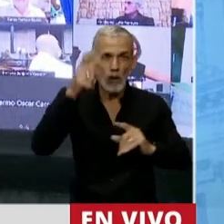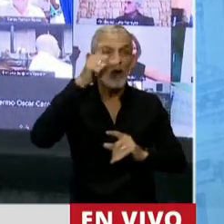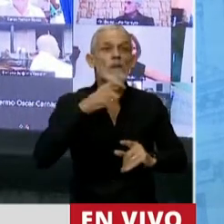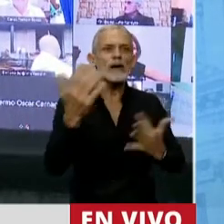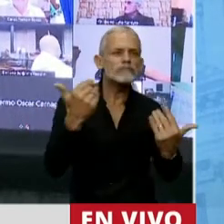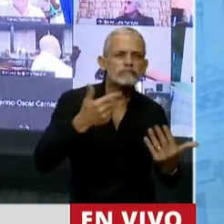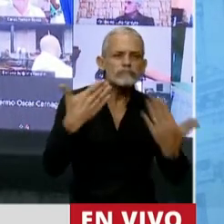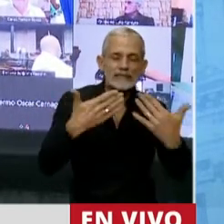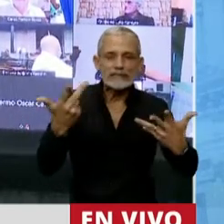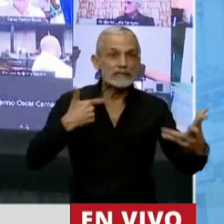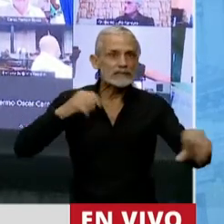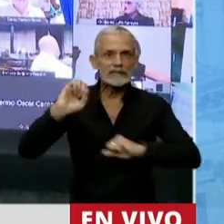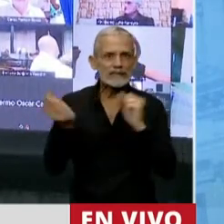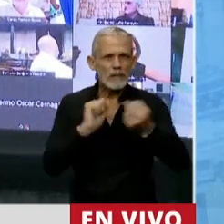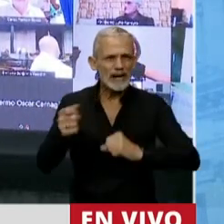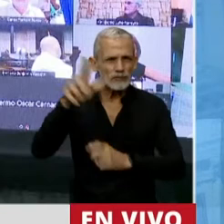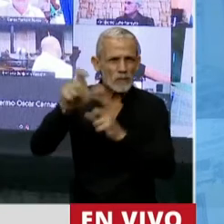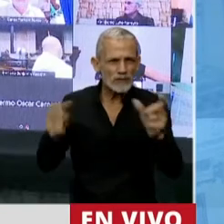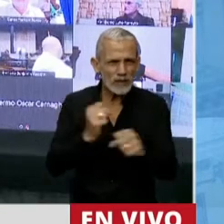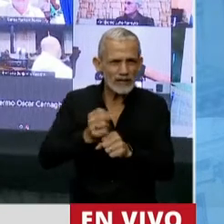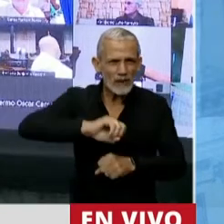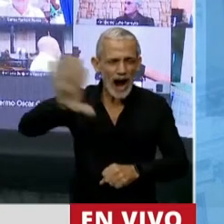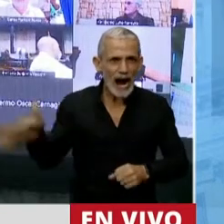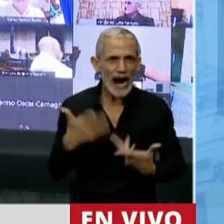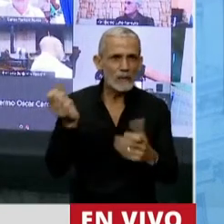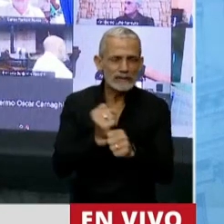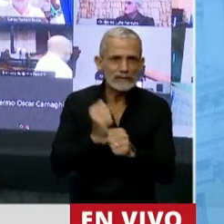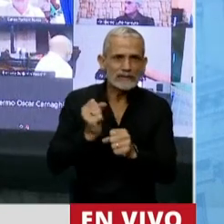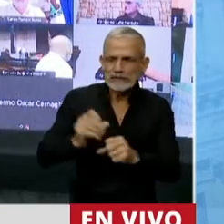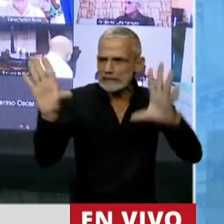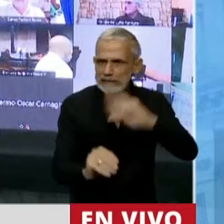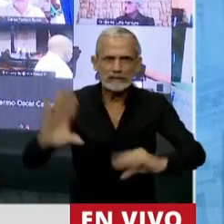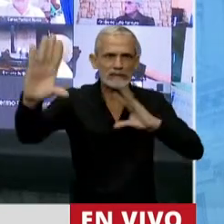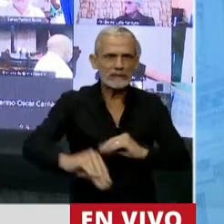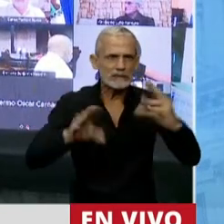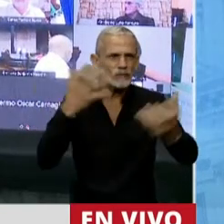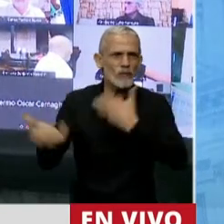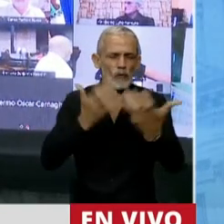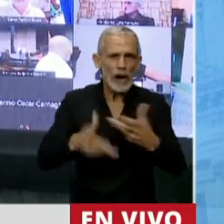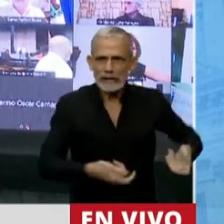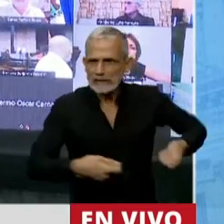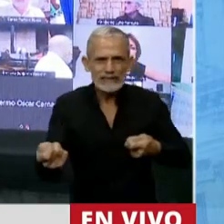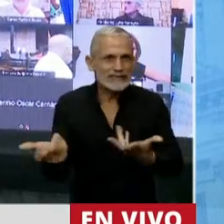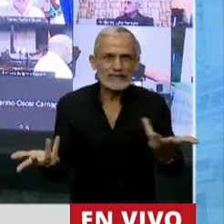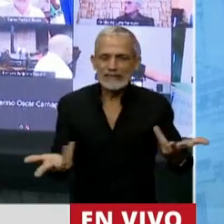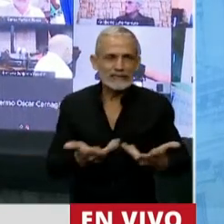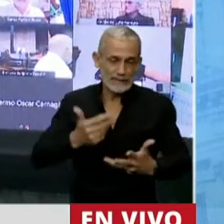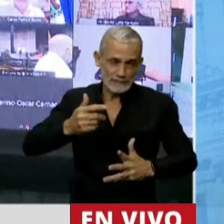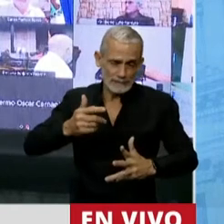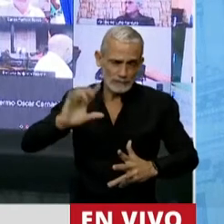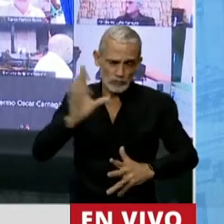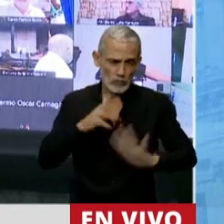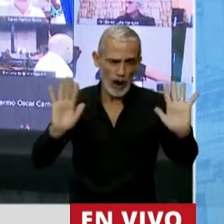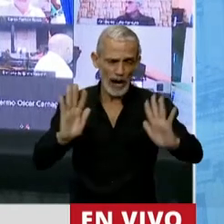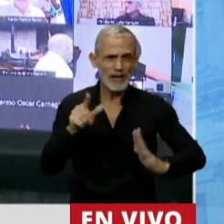realmente la desesperación de todos los productores trabajando para poder apagar el fuego era realmente increíble.